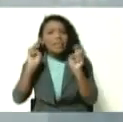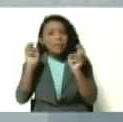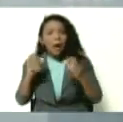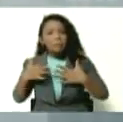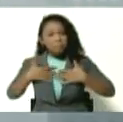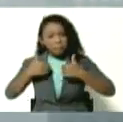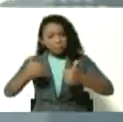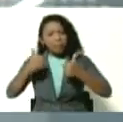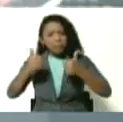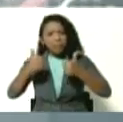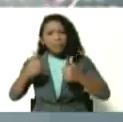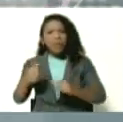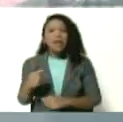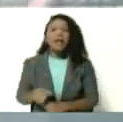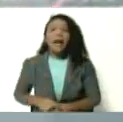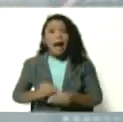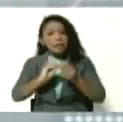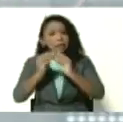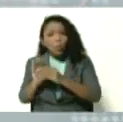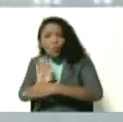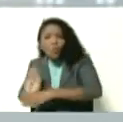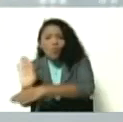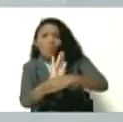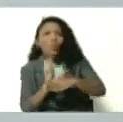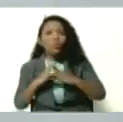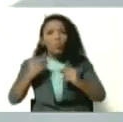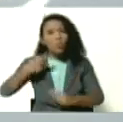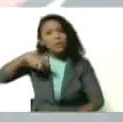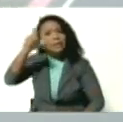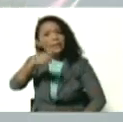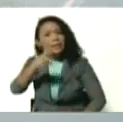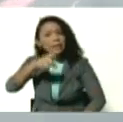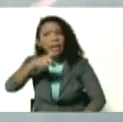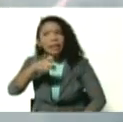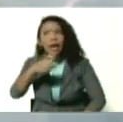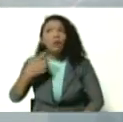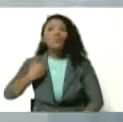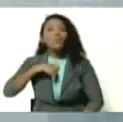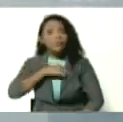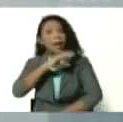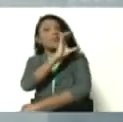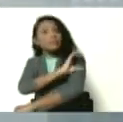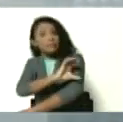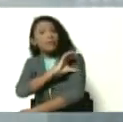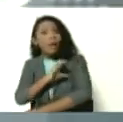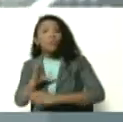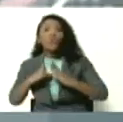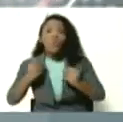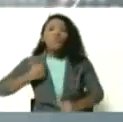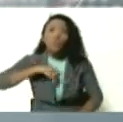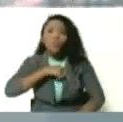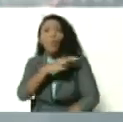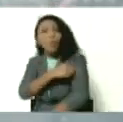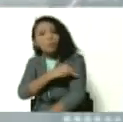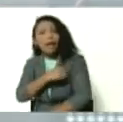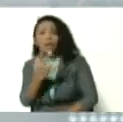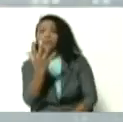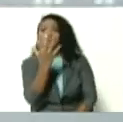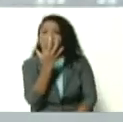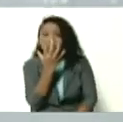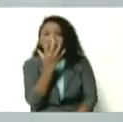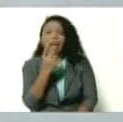salud, y teniendo cubiertas todas nuestras necesidades, todas nuestras clínicas, todos nuestros hospitales de oxígeno,